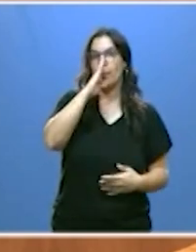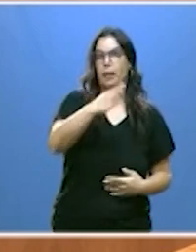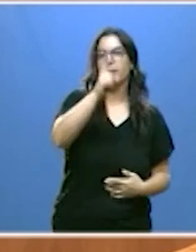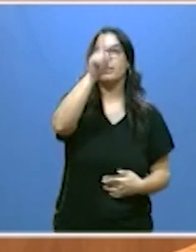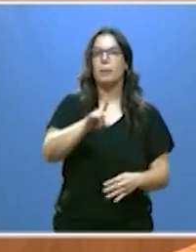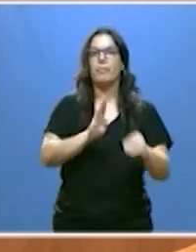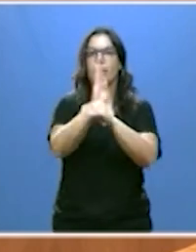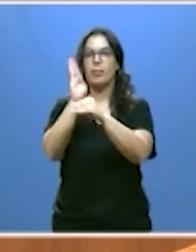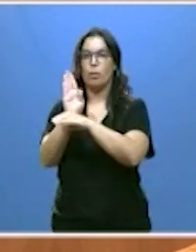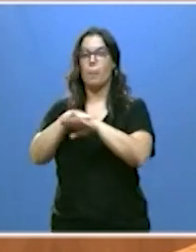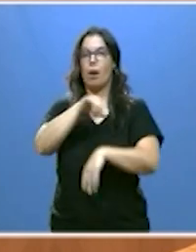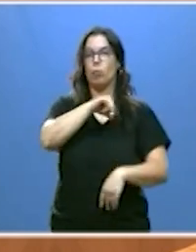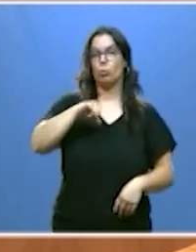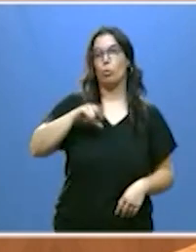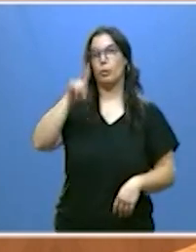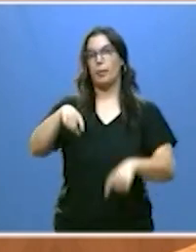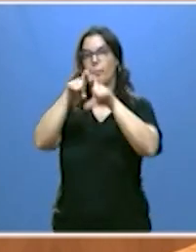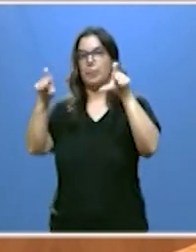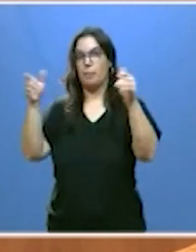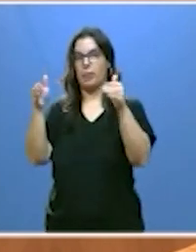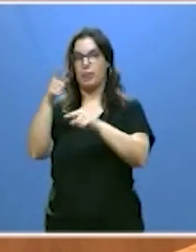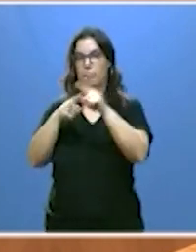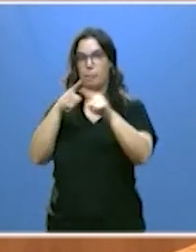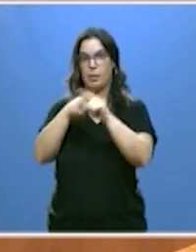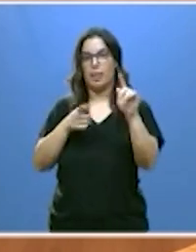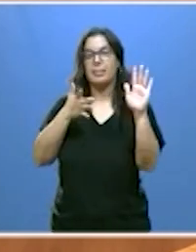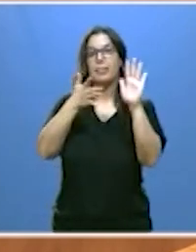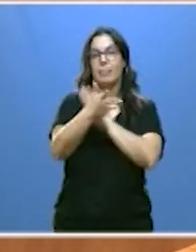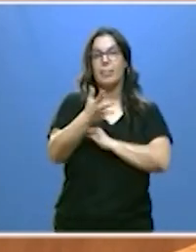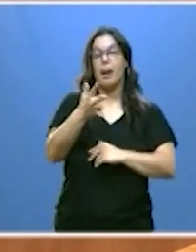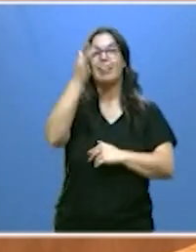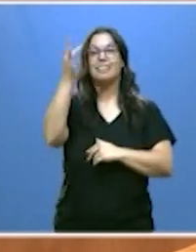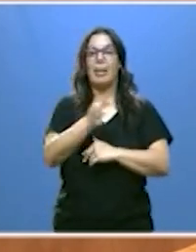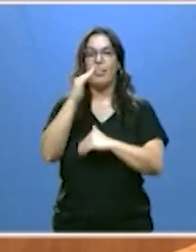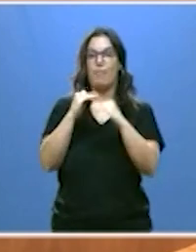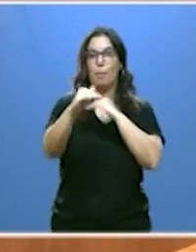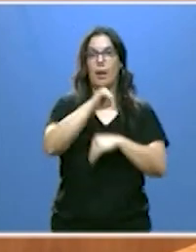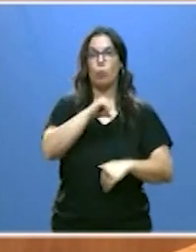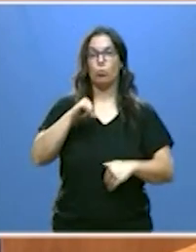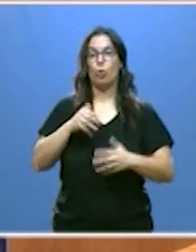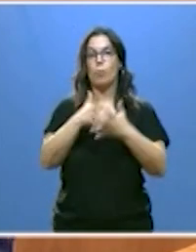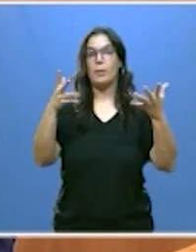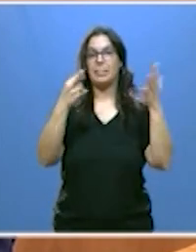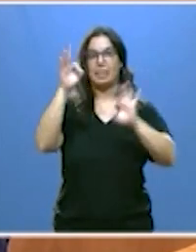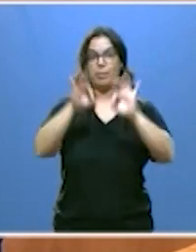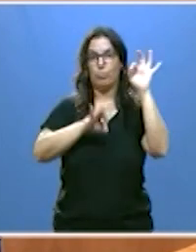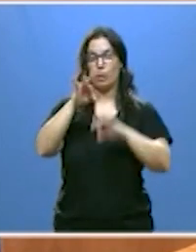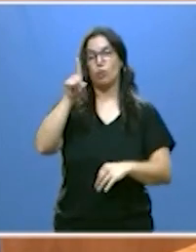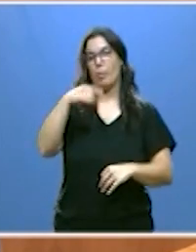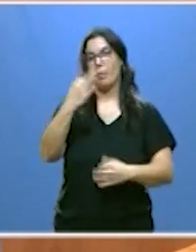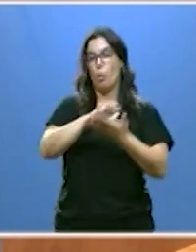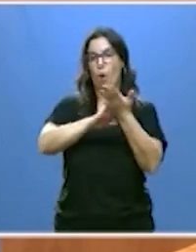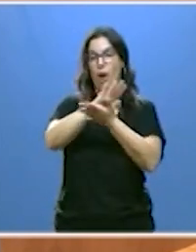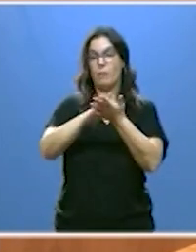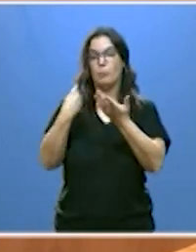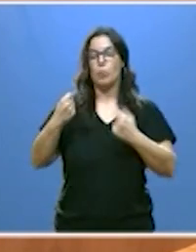para autónomos y pymes, ampliando en un 70% la tarifa plana para autónomos. Tendría que hablar aquí también de